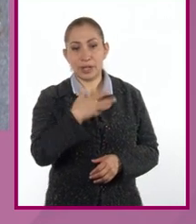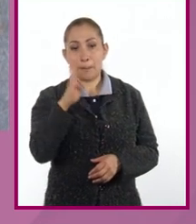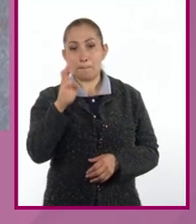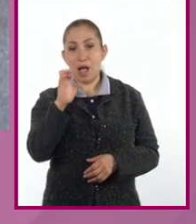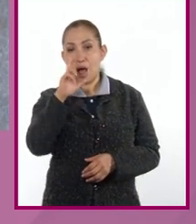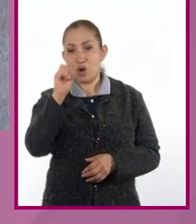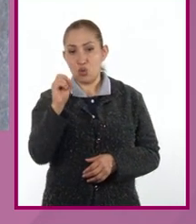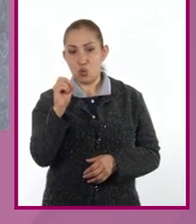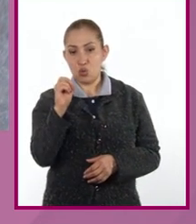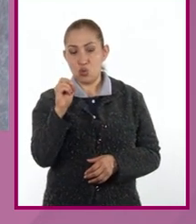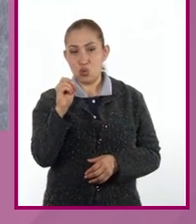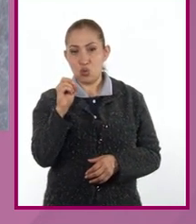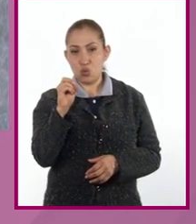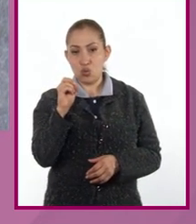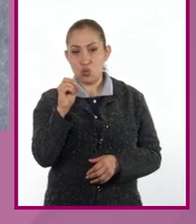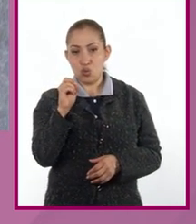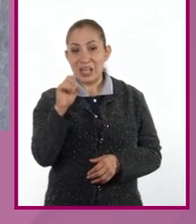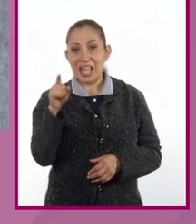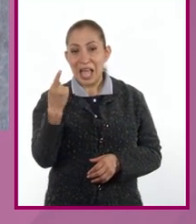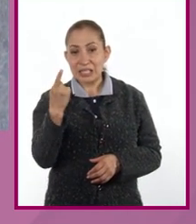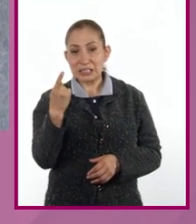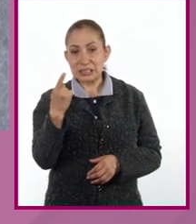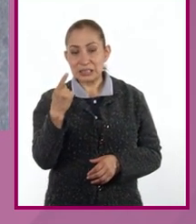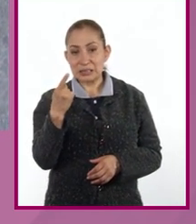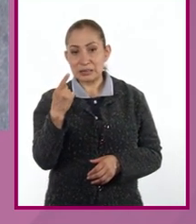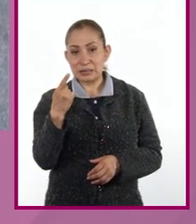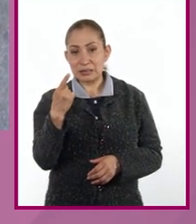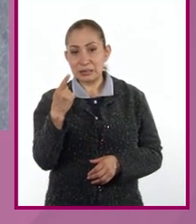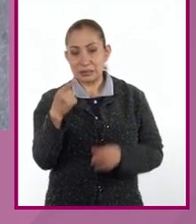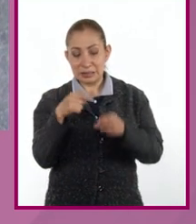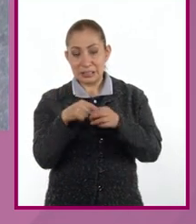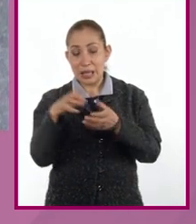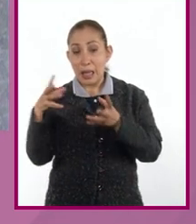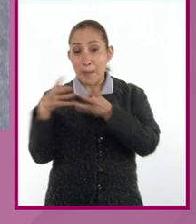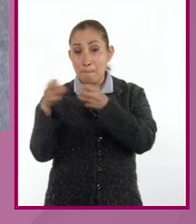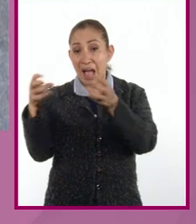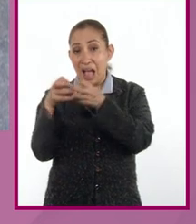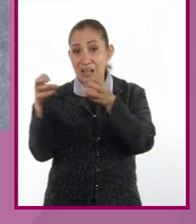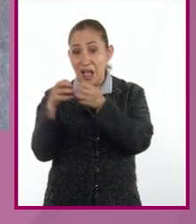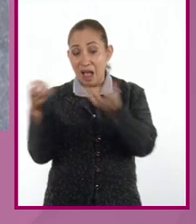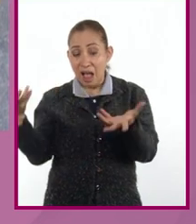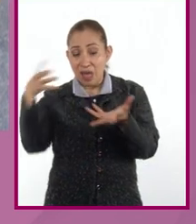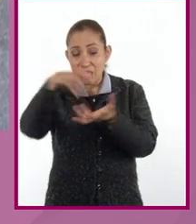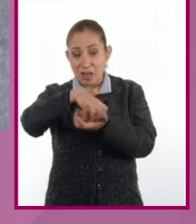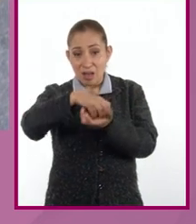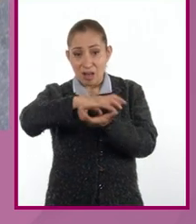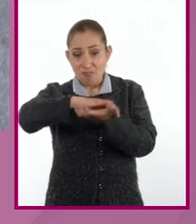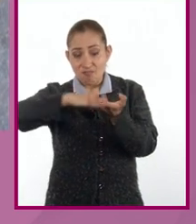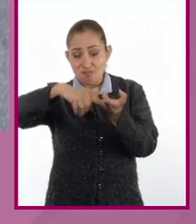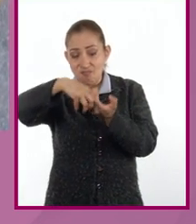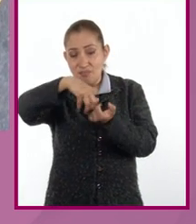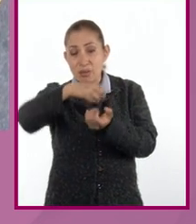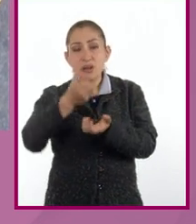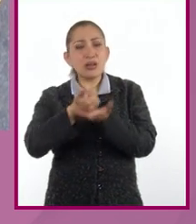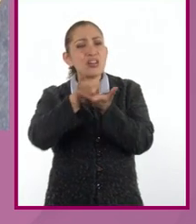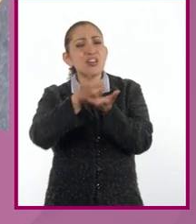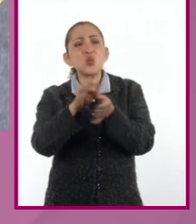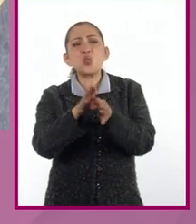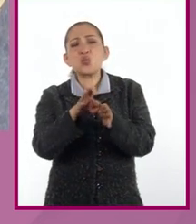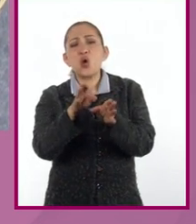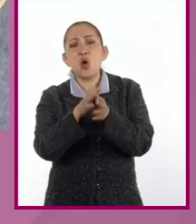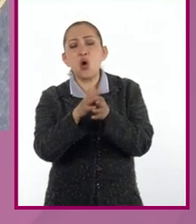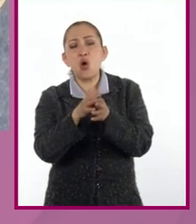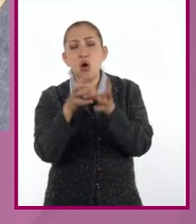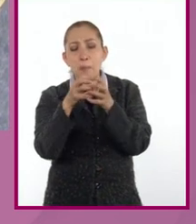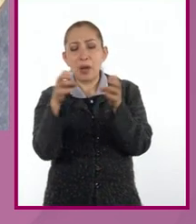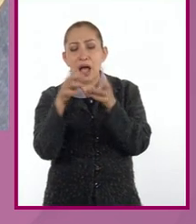barro, la idea era insertar este tipo de paja en el barro, el cual va a funcionar como